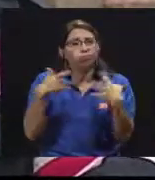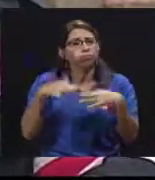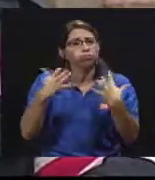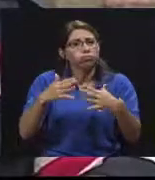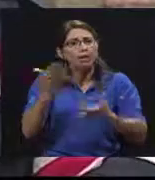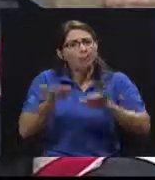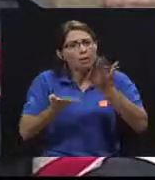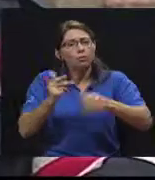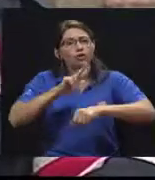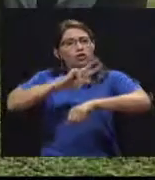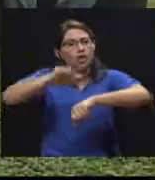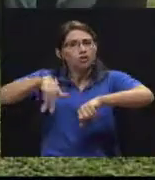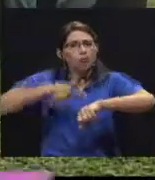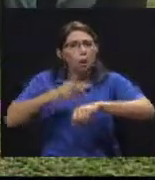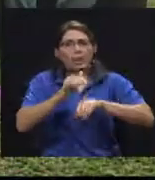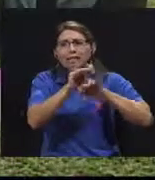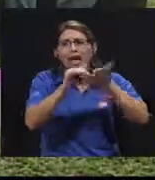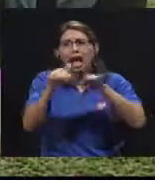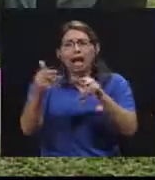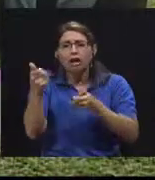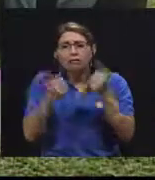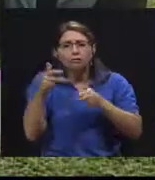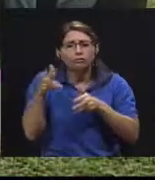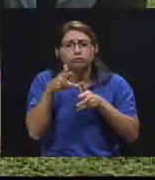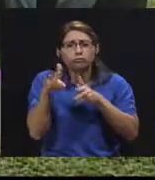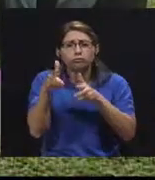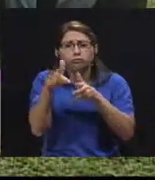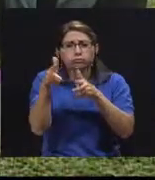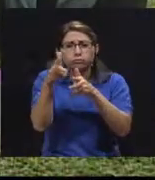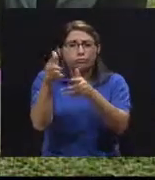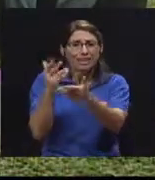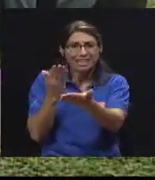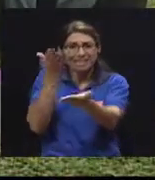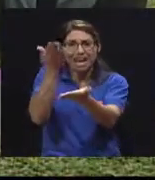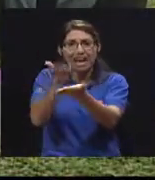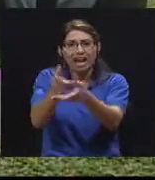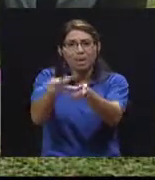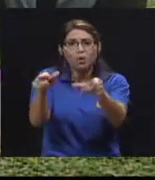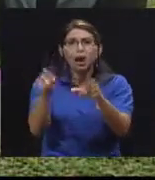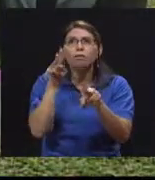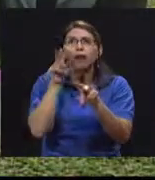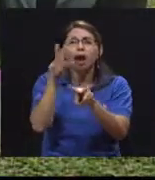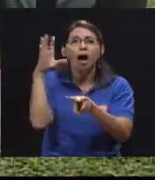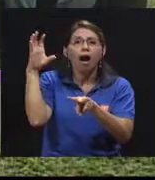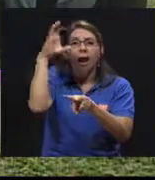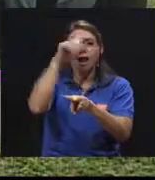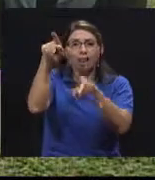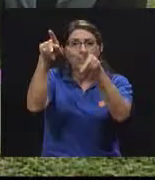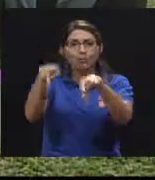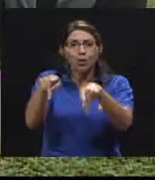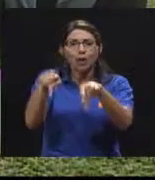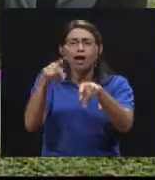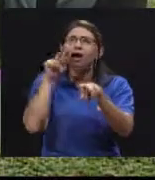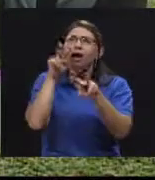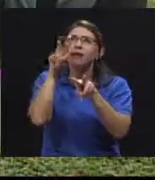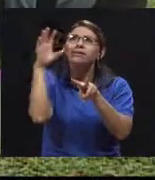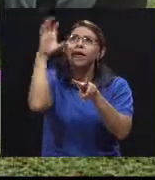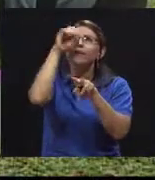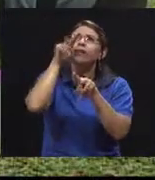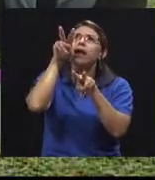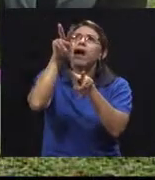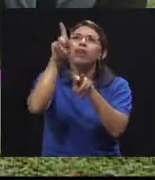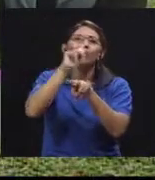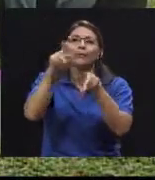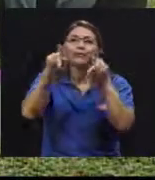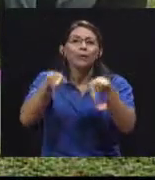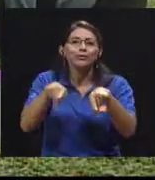tardado más de tres horas hasta que se logró llegar a la supuesta persona y se percatan que lo que hay es